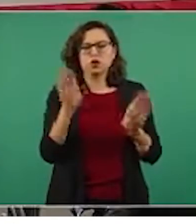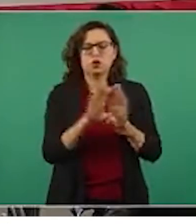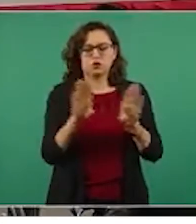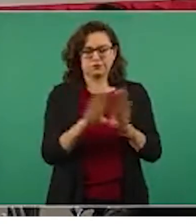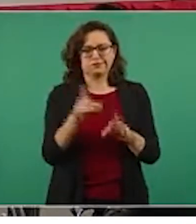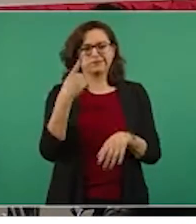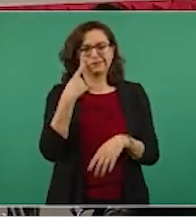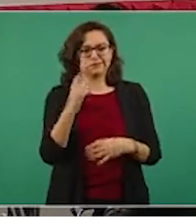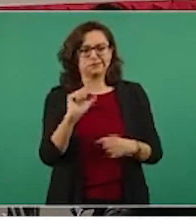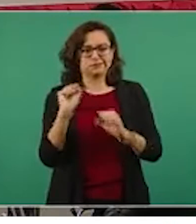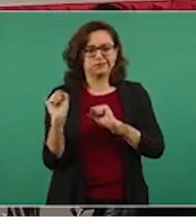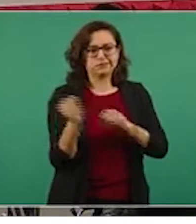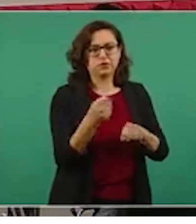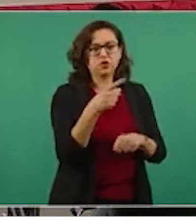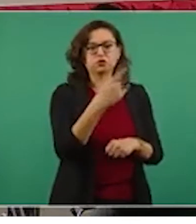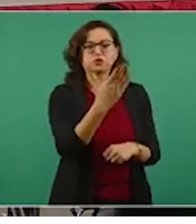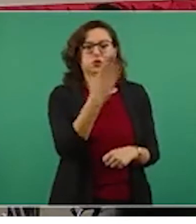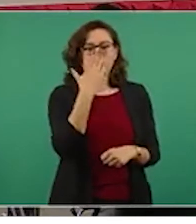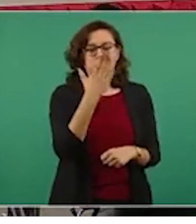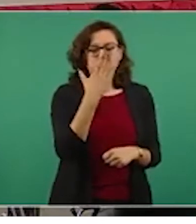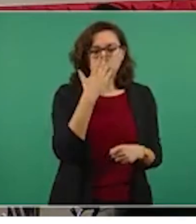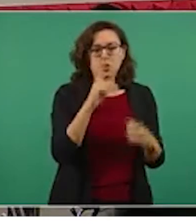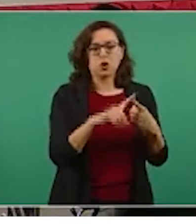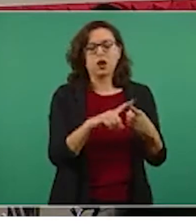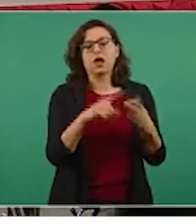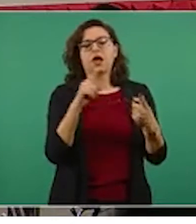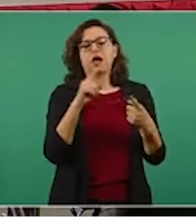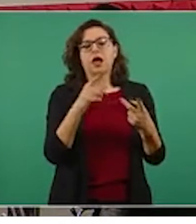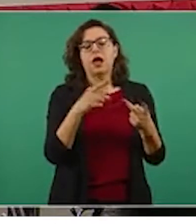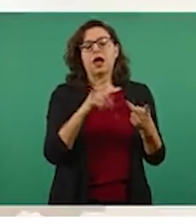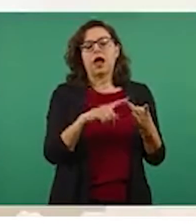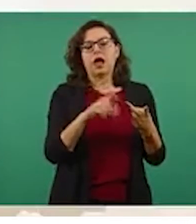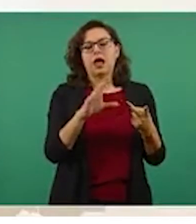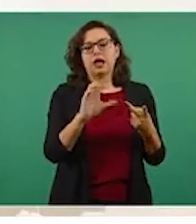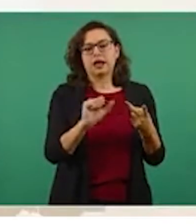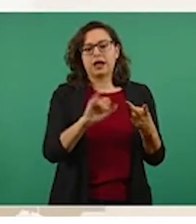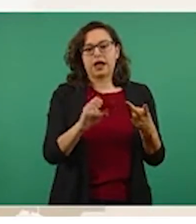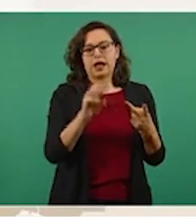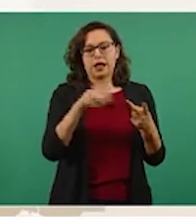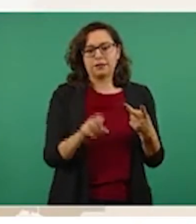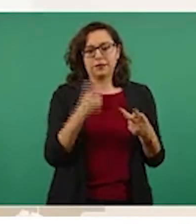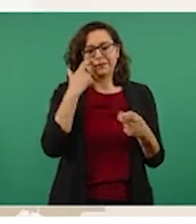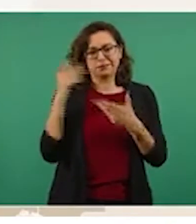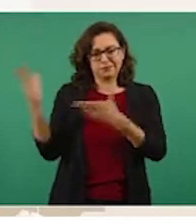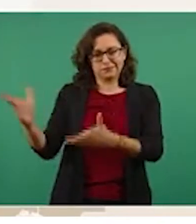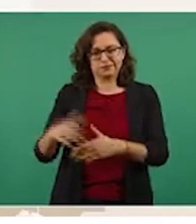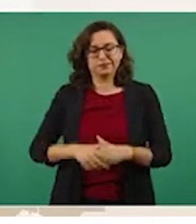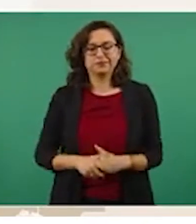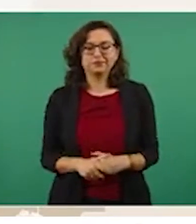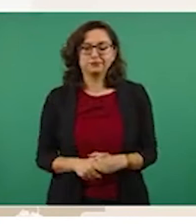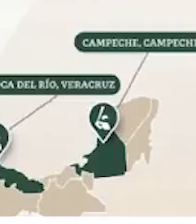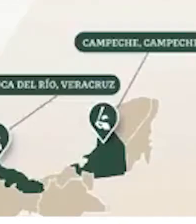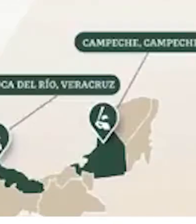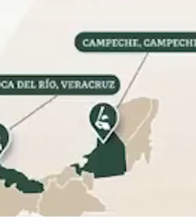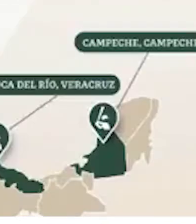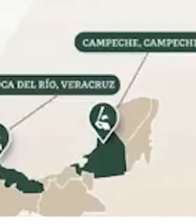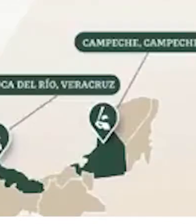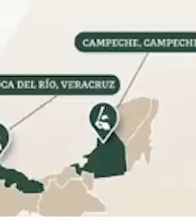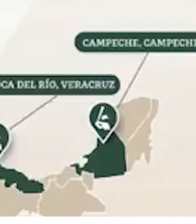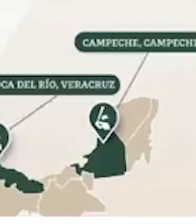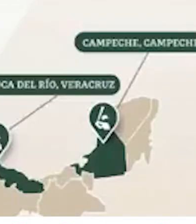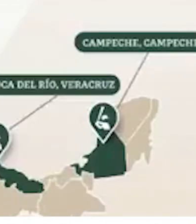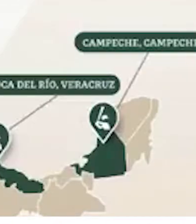en el estado de Sonora, Cajeme y Hermosillo, Boca del Río Veracruz, Campeche